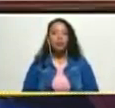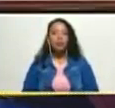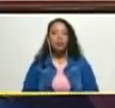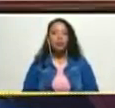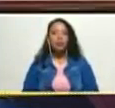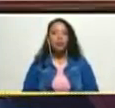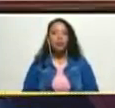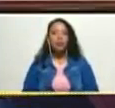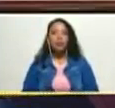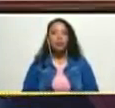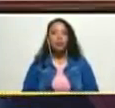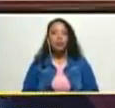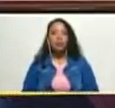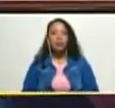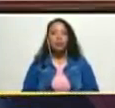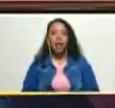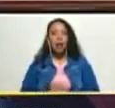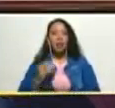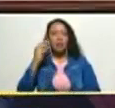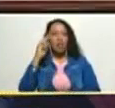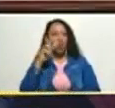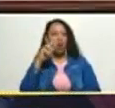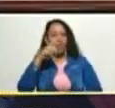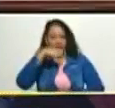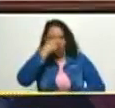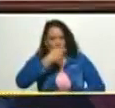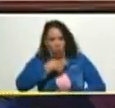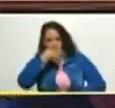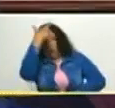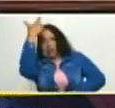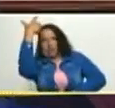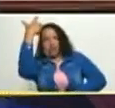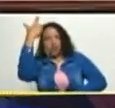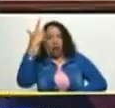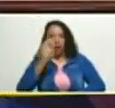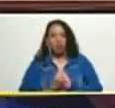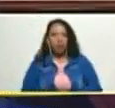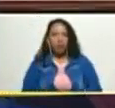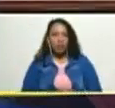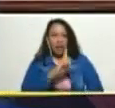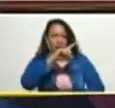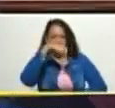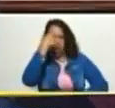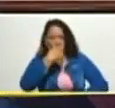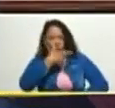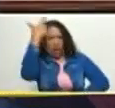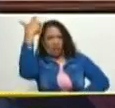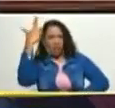que provocan es una vergüenza una verdadera vergüenza